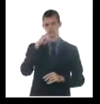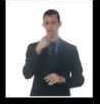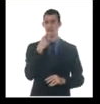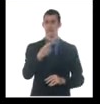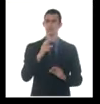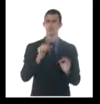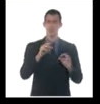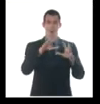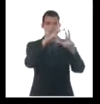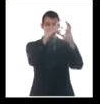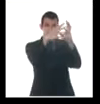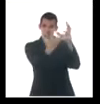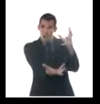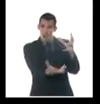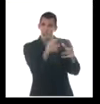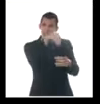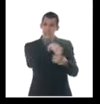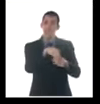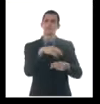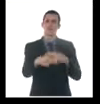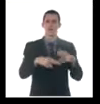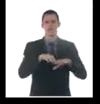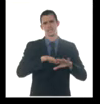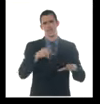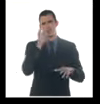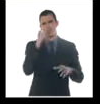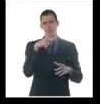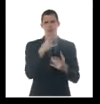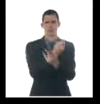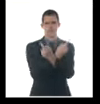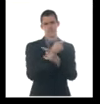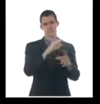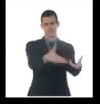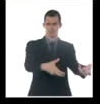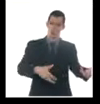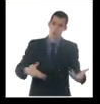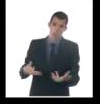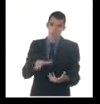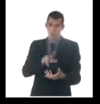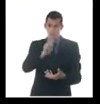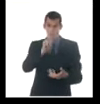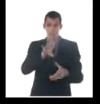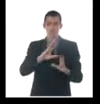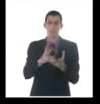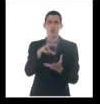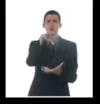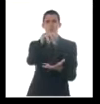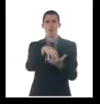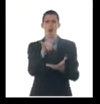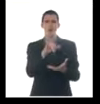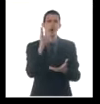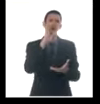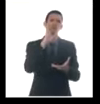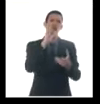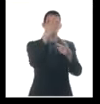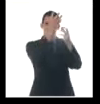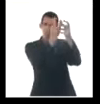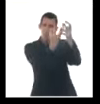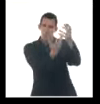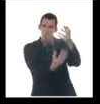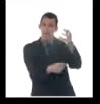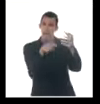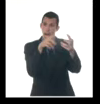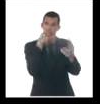de los escombros por parte del Cuerpo de Bomberos y la Cruz Roja en el área del cenicero de la chimenea de la central termoeléctrica